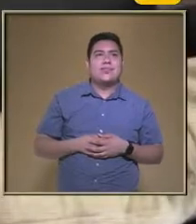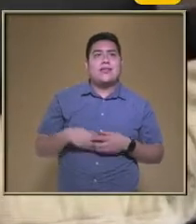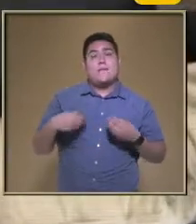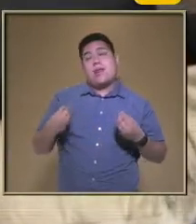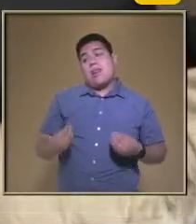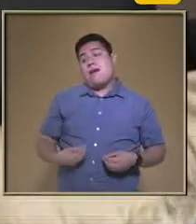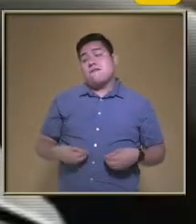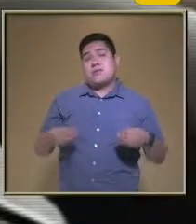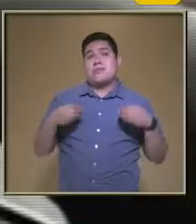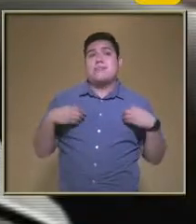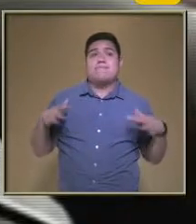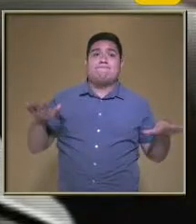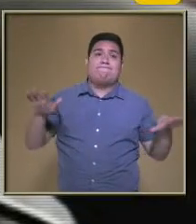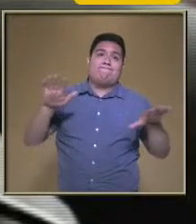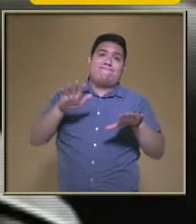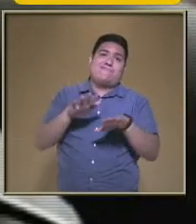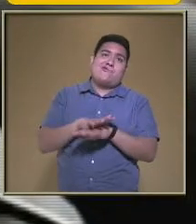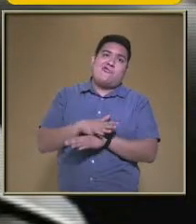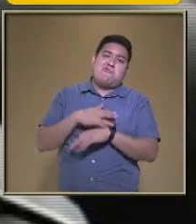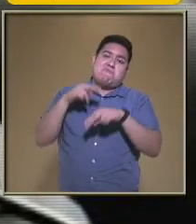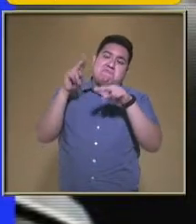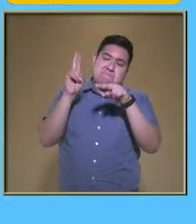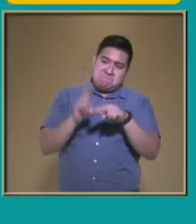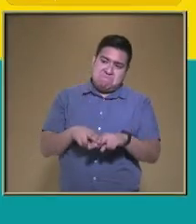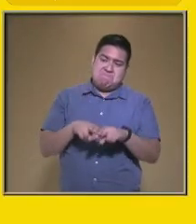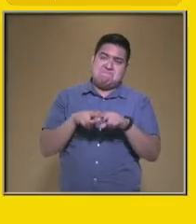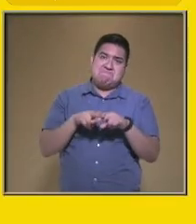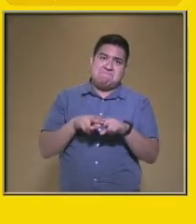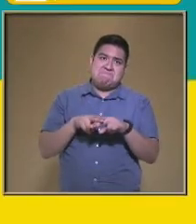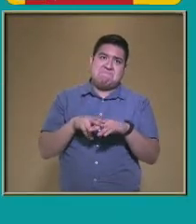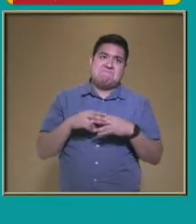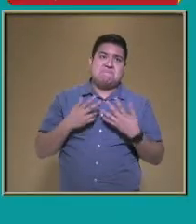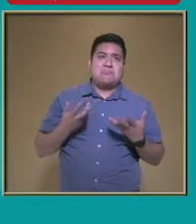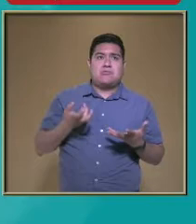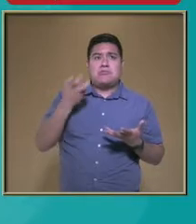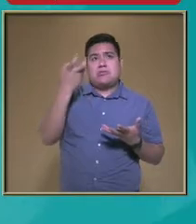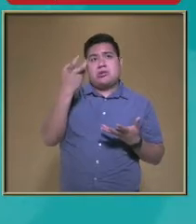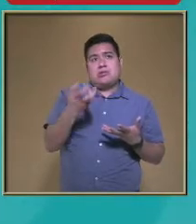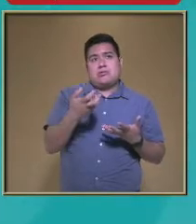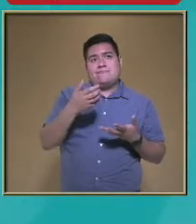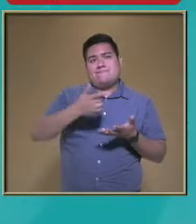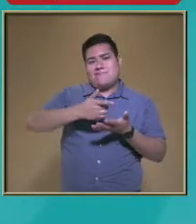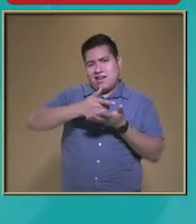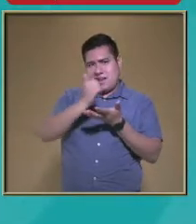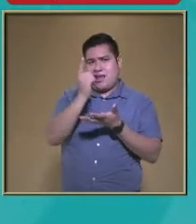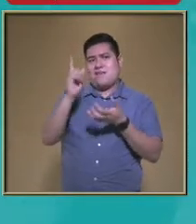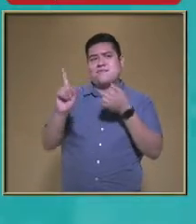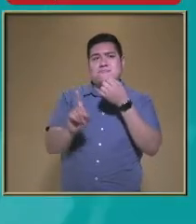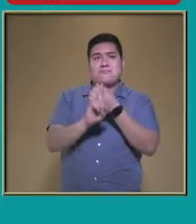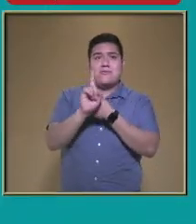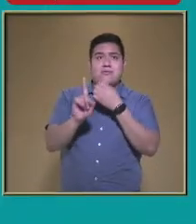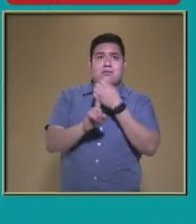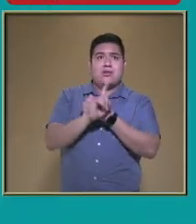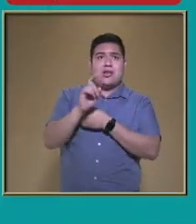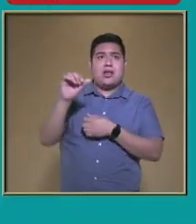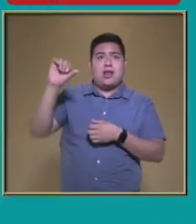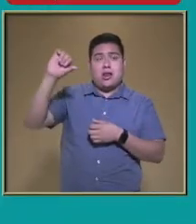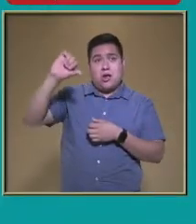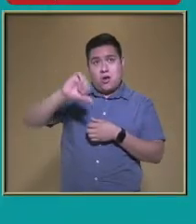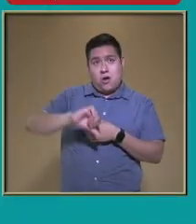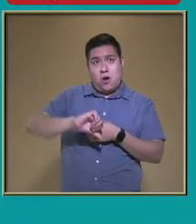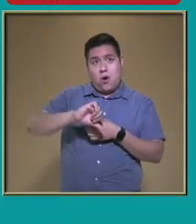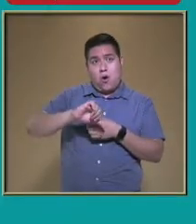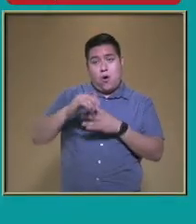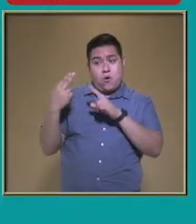Empezó a perfilarse Como sedentario Todo ello Ha traído Graves consecuencias Y hoy en día A